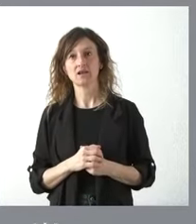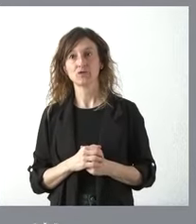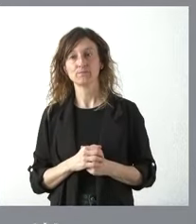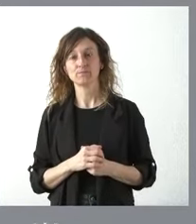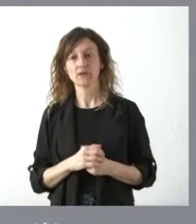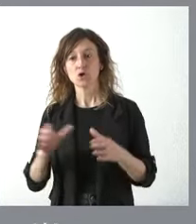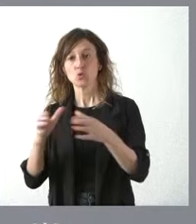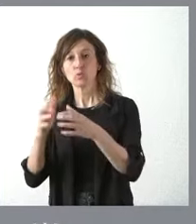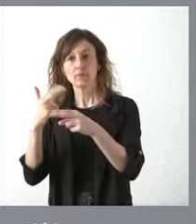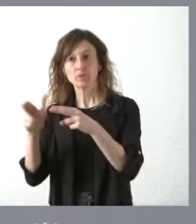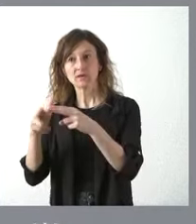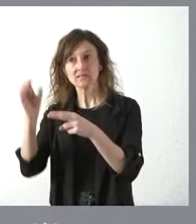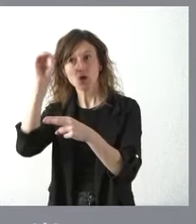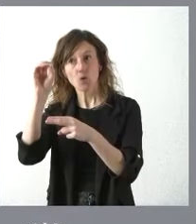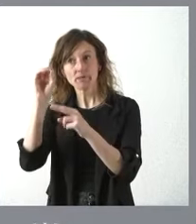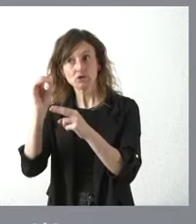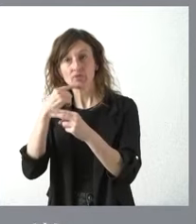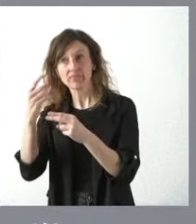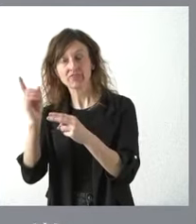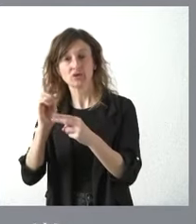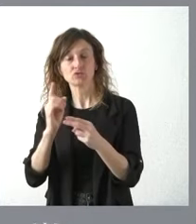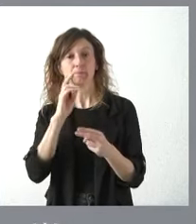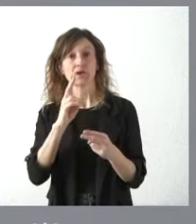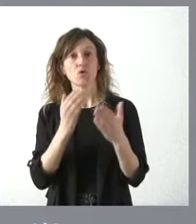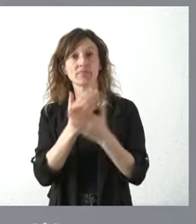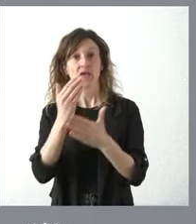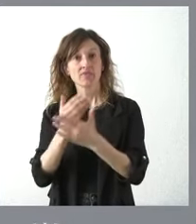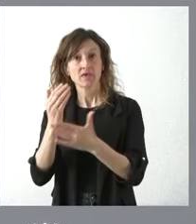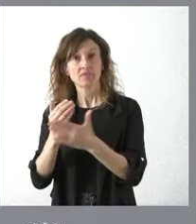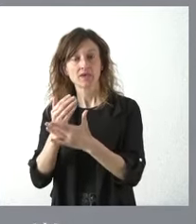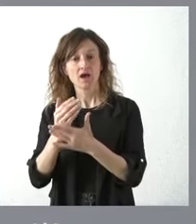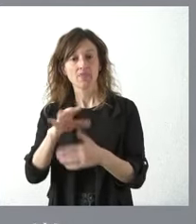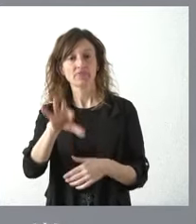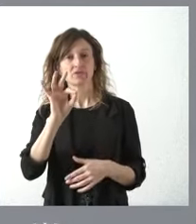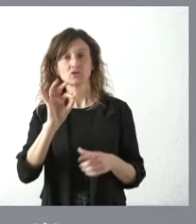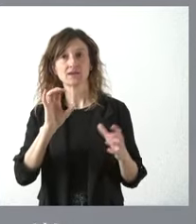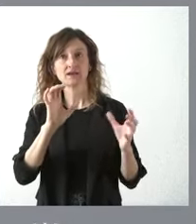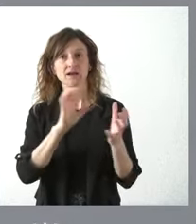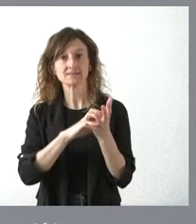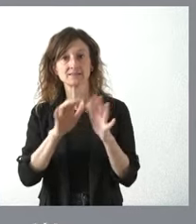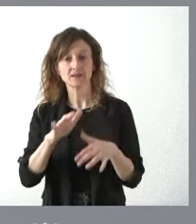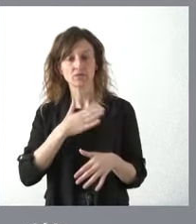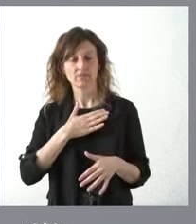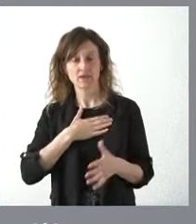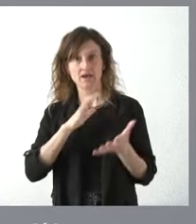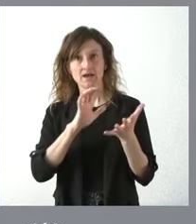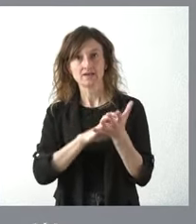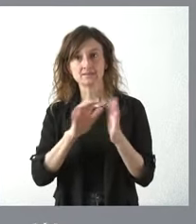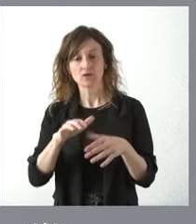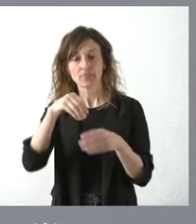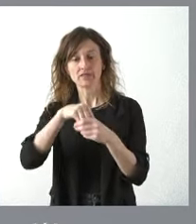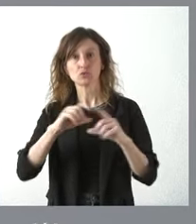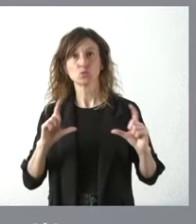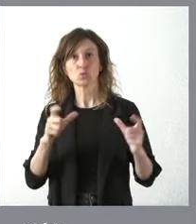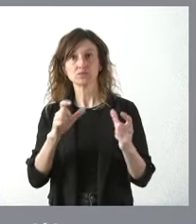ningún partido político sino sobre lo que vivimos en el día a día que es que las decisiones en Castilla y León se toman desde Castilla y León y dentro de la Junta de